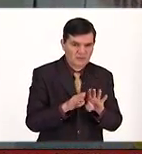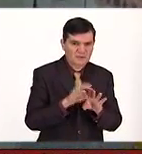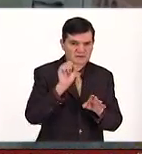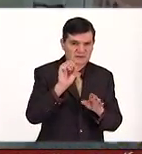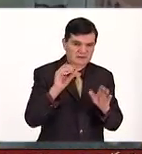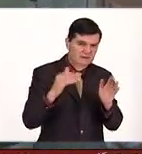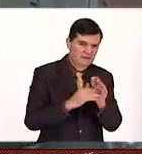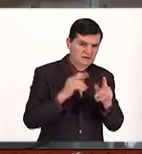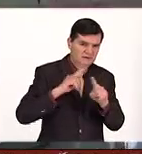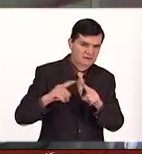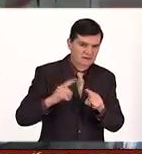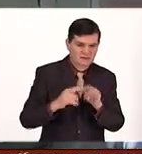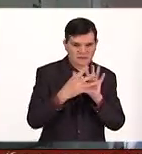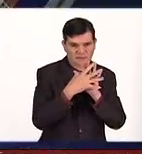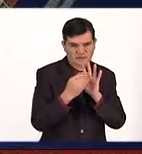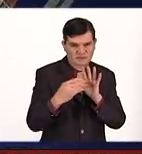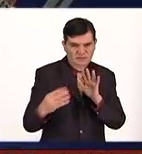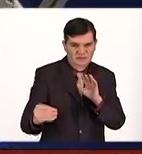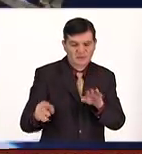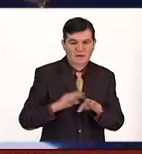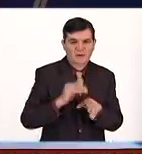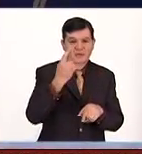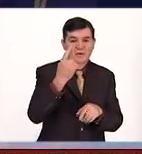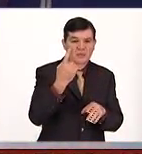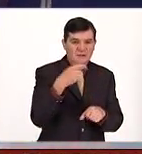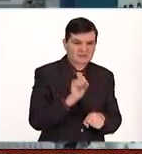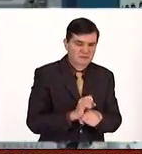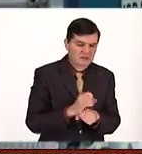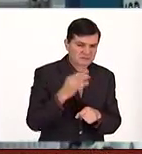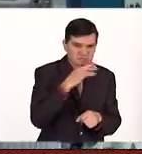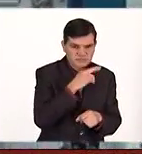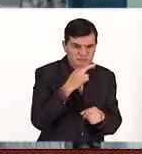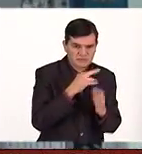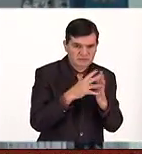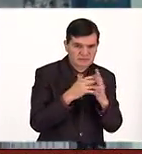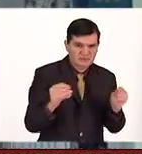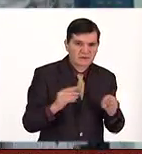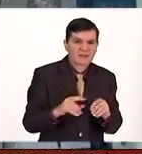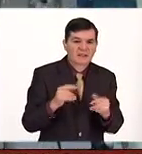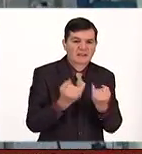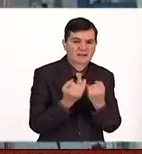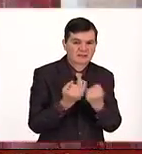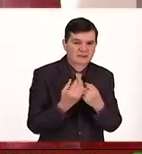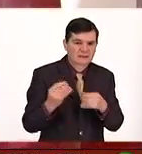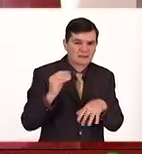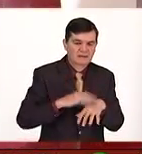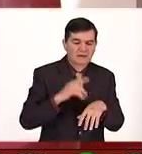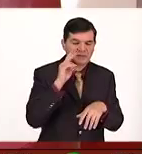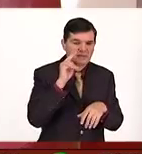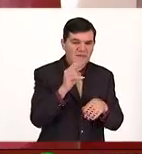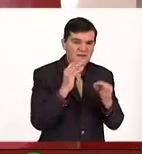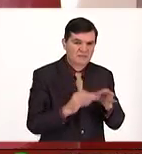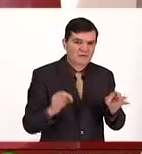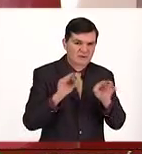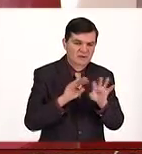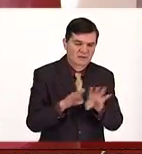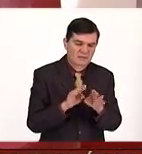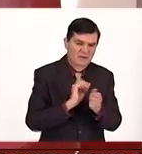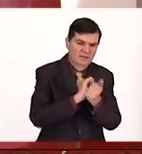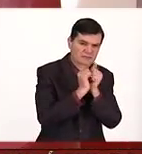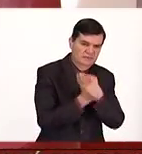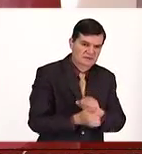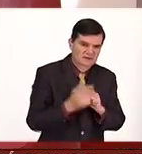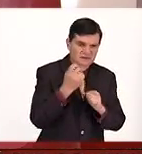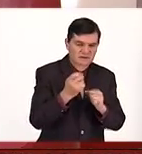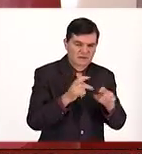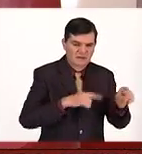60 mil reproducciones en tan solo esta semana y bueno, pues es muy importante ver cómo las personas se adaptan